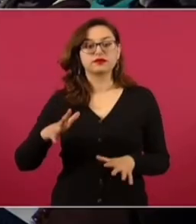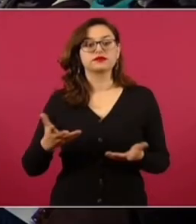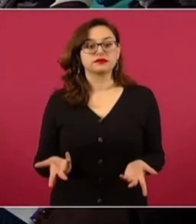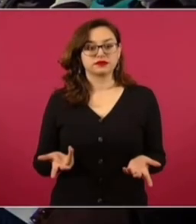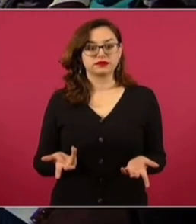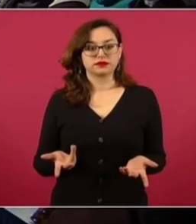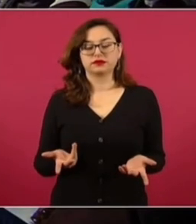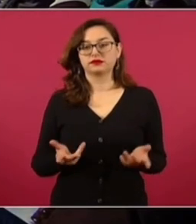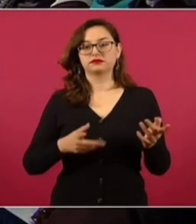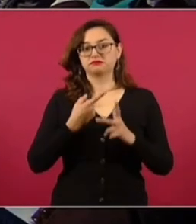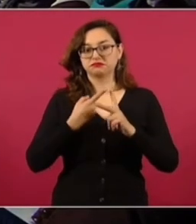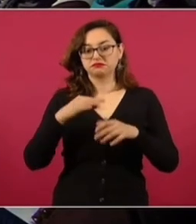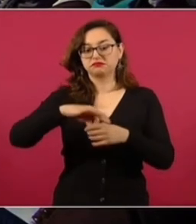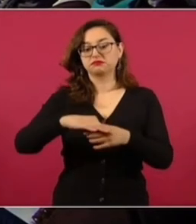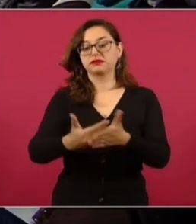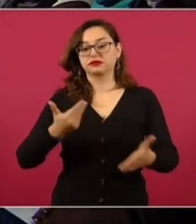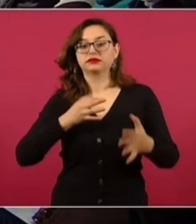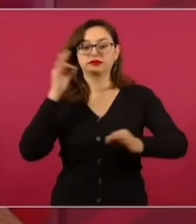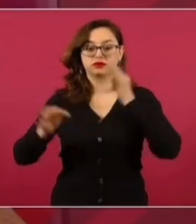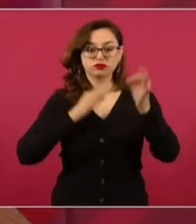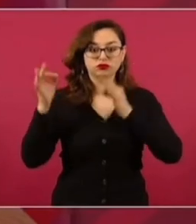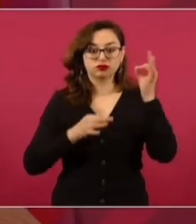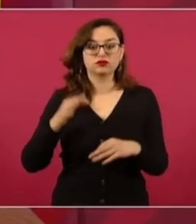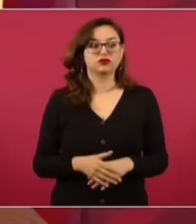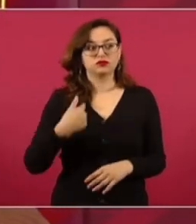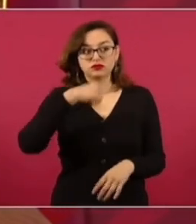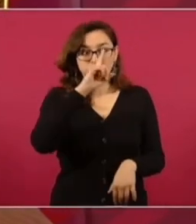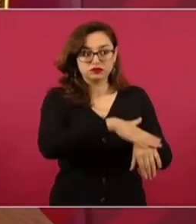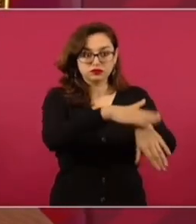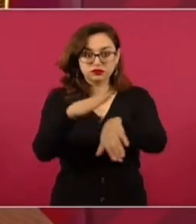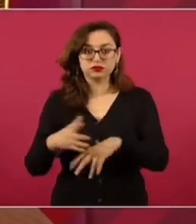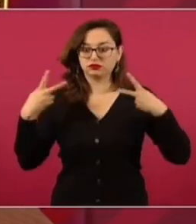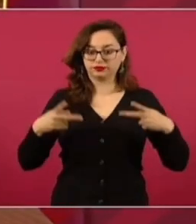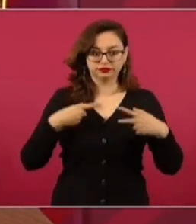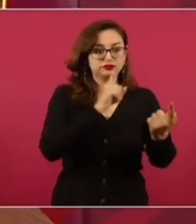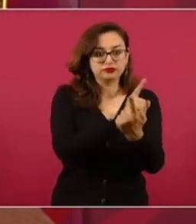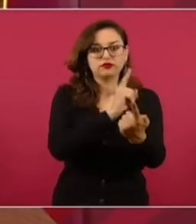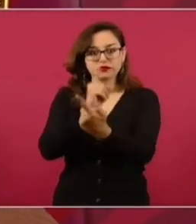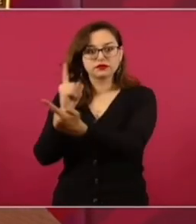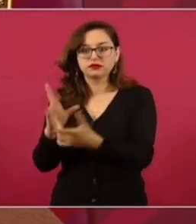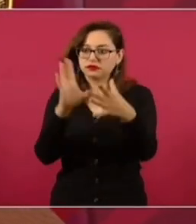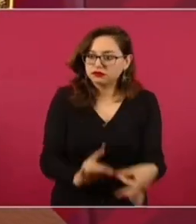Así, cuando se venía una campaña, yo recomendaba, vayan a ver a la gente, entreguenle un volante,